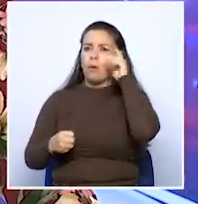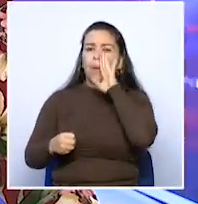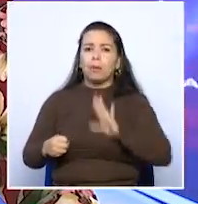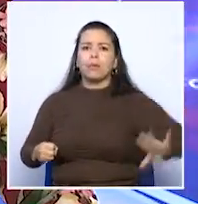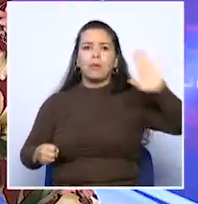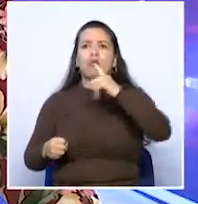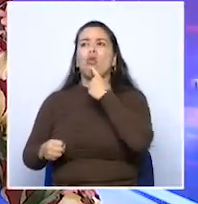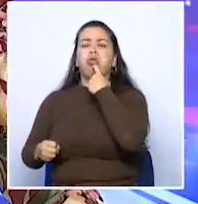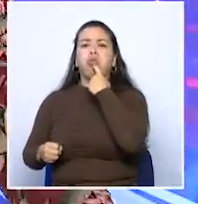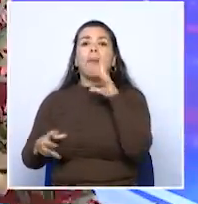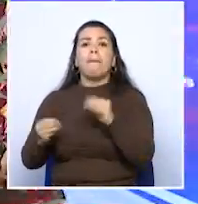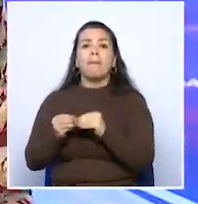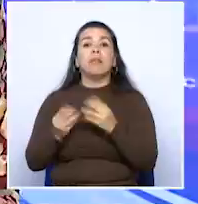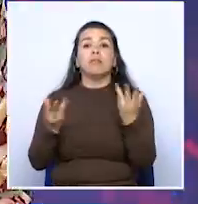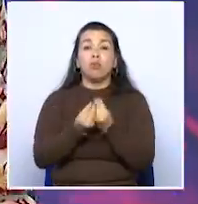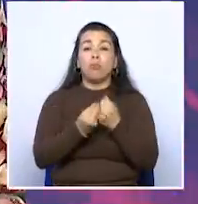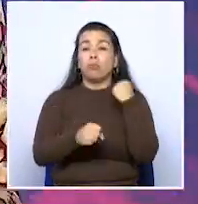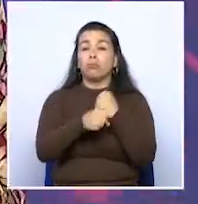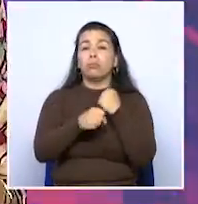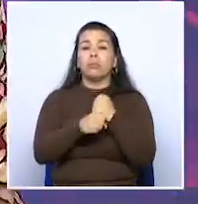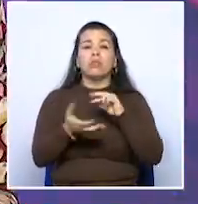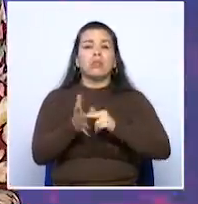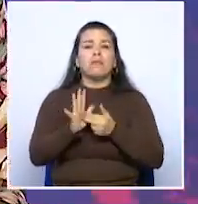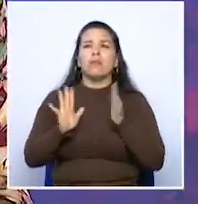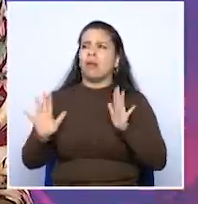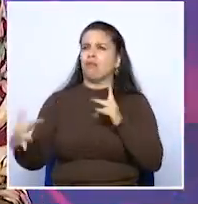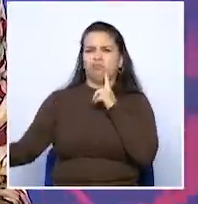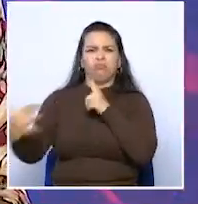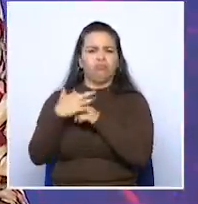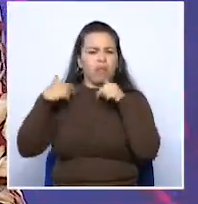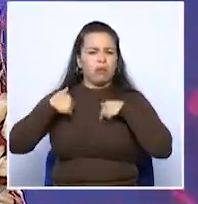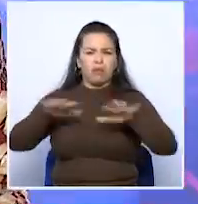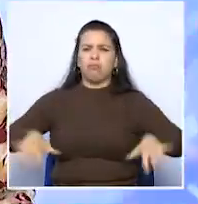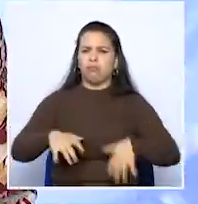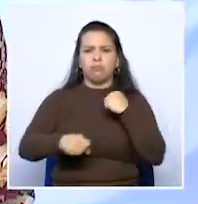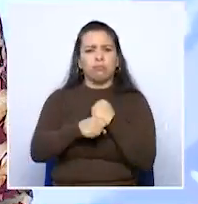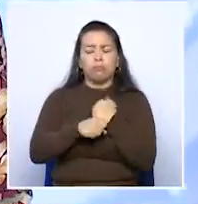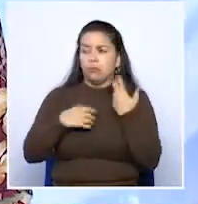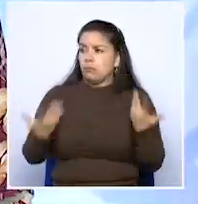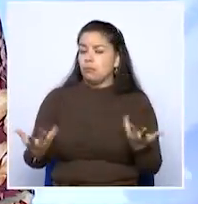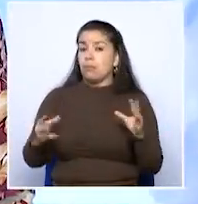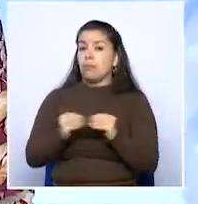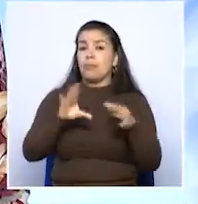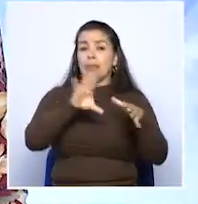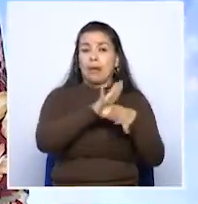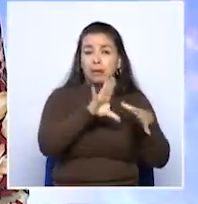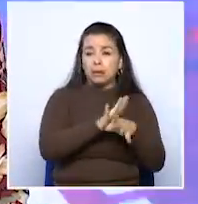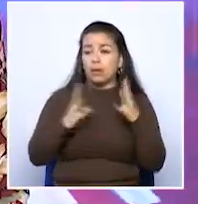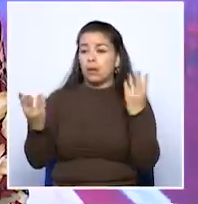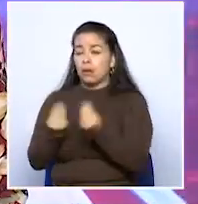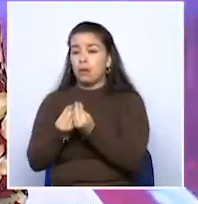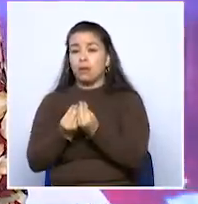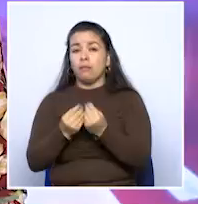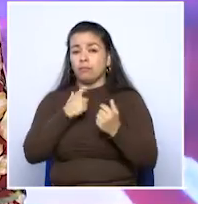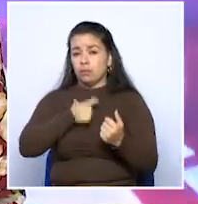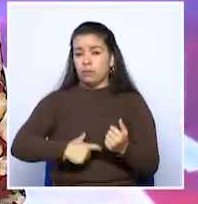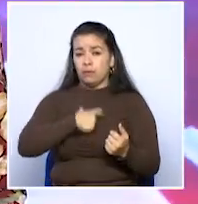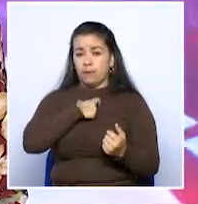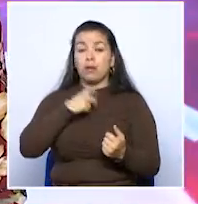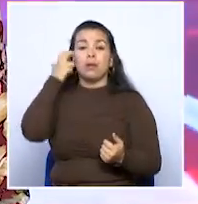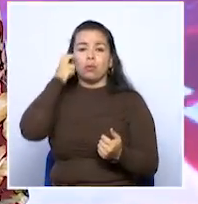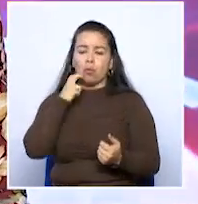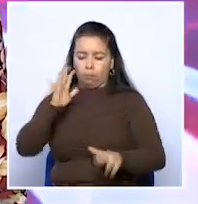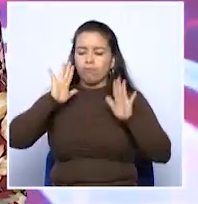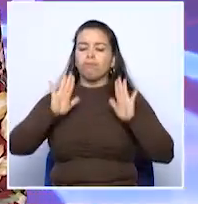y que las centrales obreras han calificado como lesivas para el sector trabajador. Los taxistas y la población civil en Chocó también